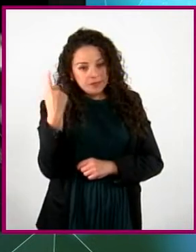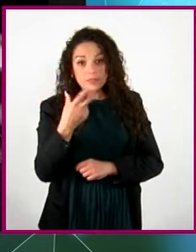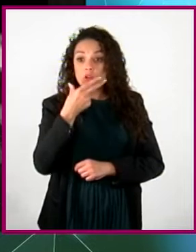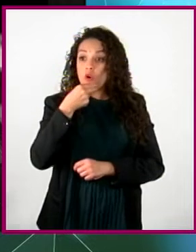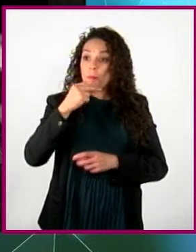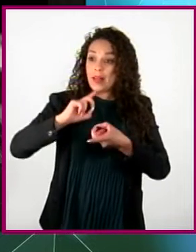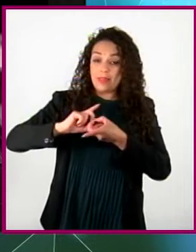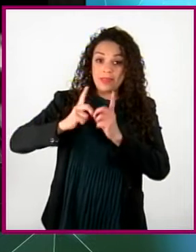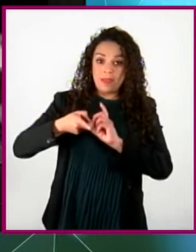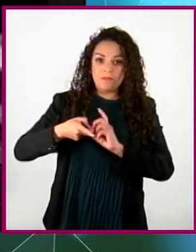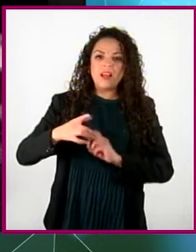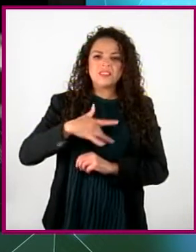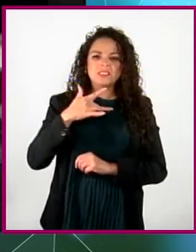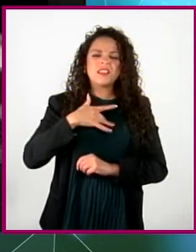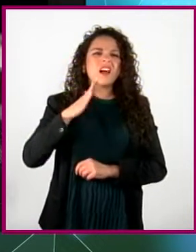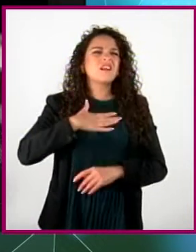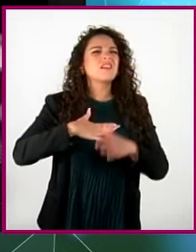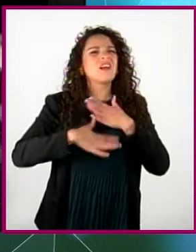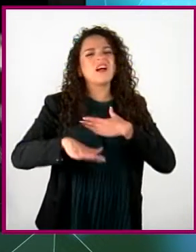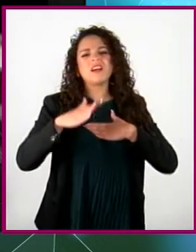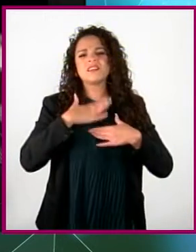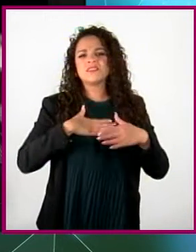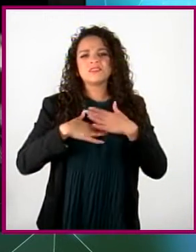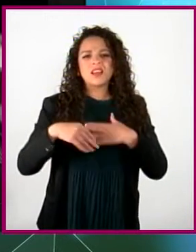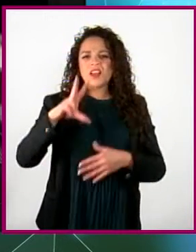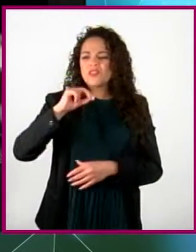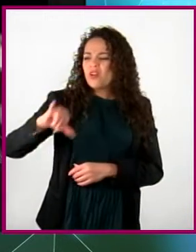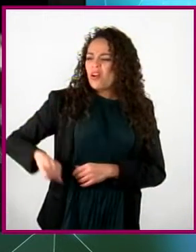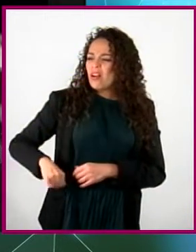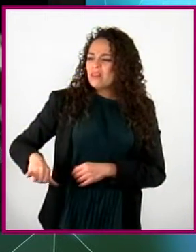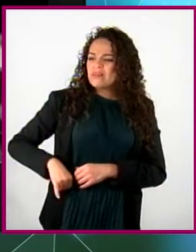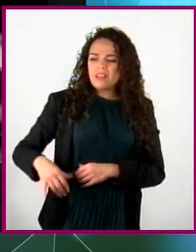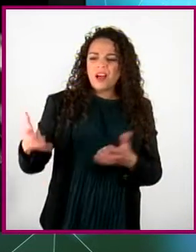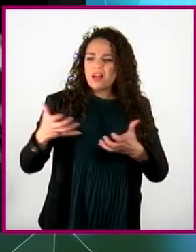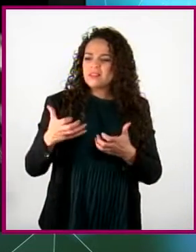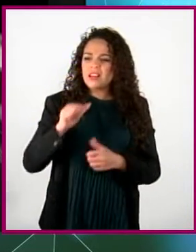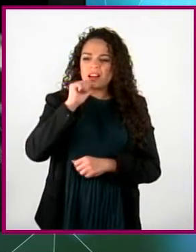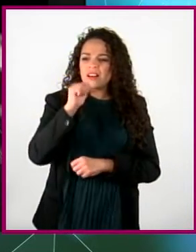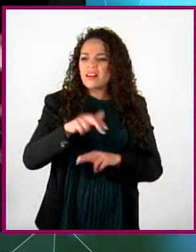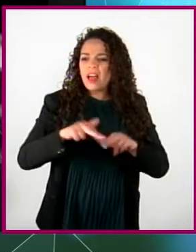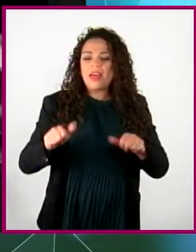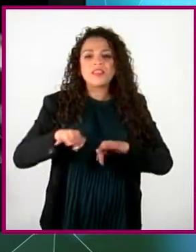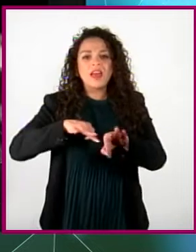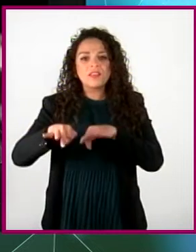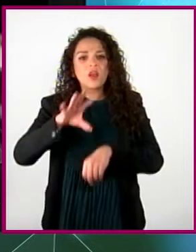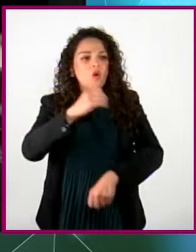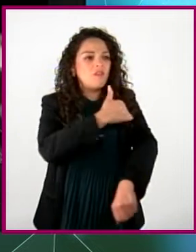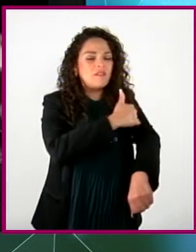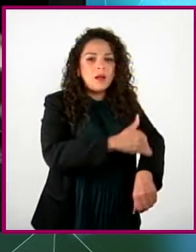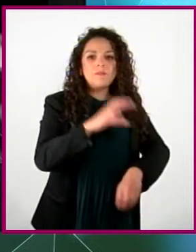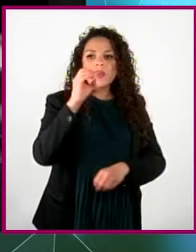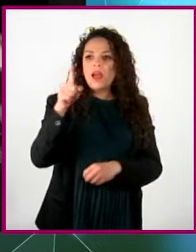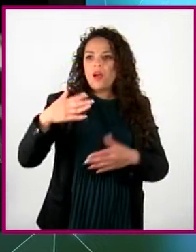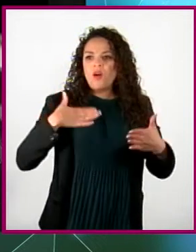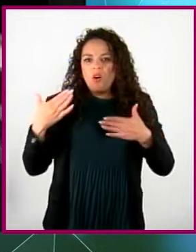pueden sentirse muy cansados y perder el interés en el trabajo, la familia o sus aficiones o pasatiempos. También